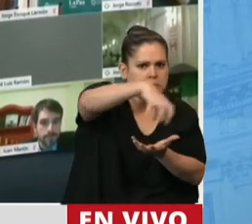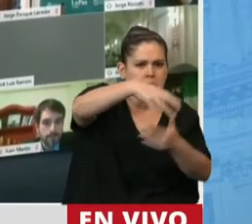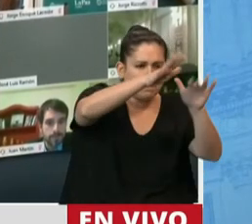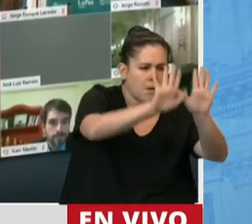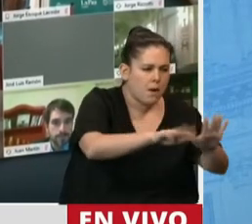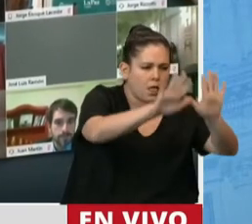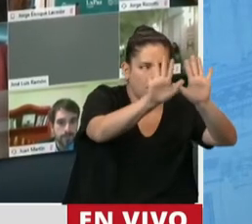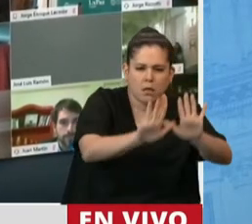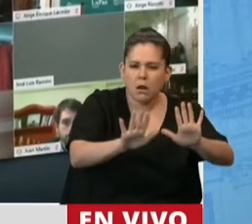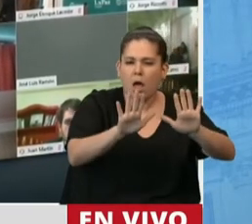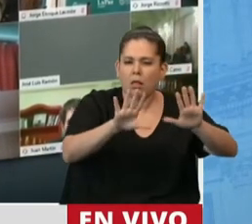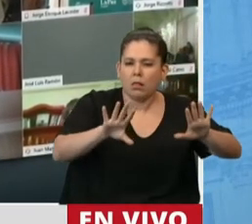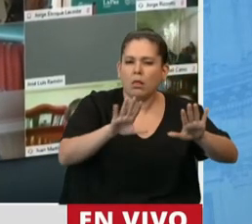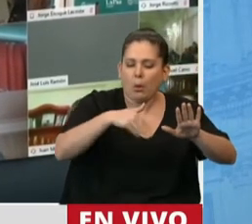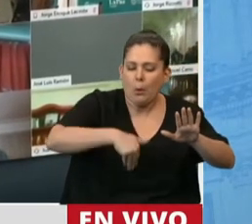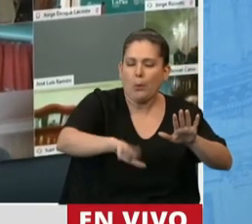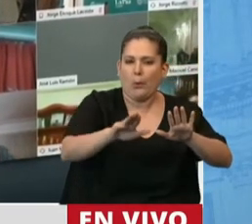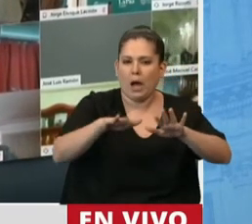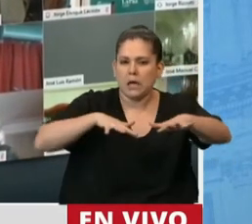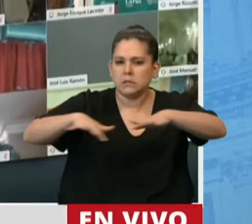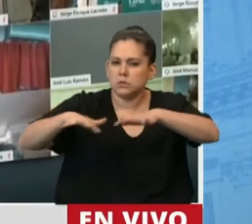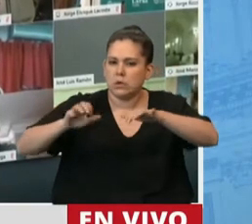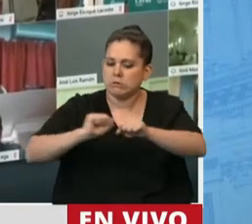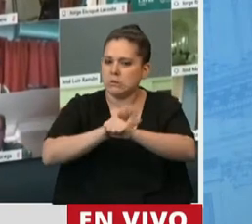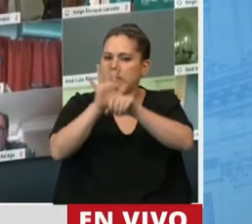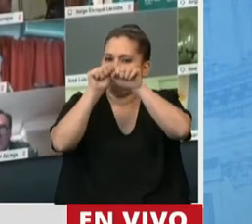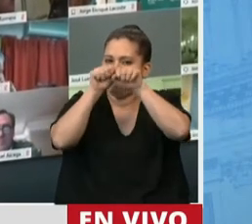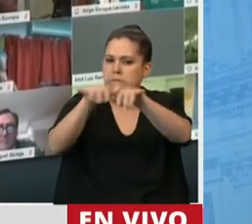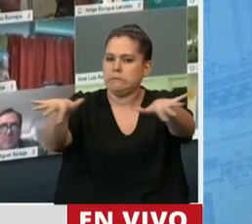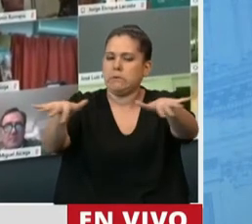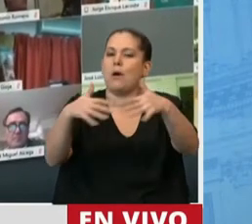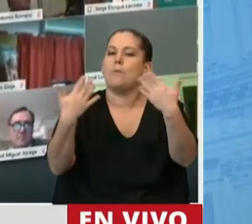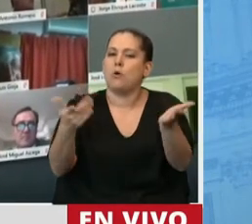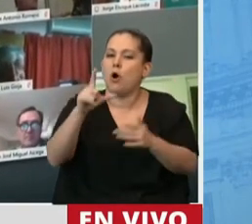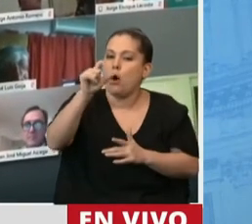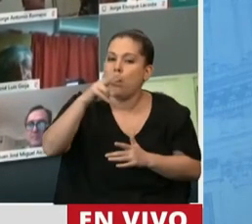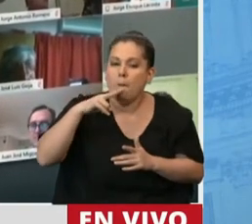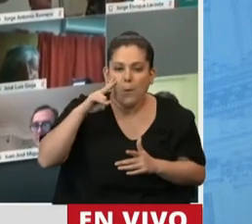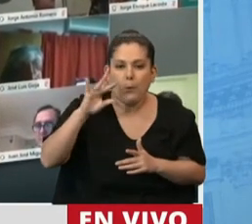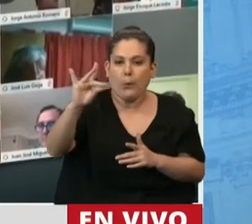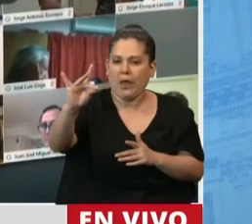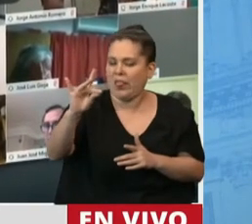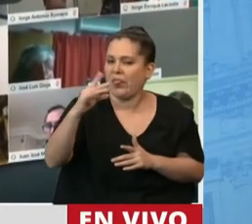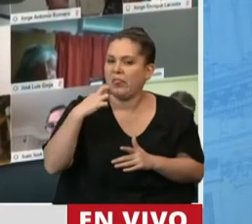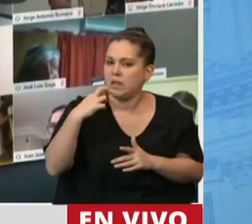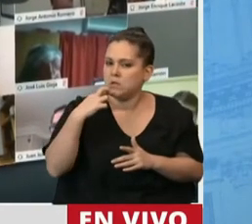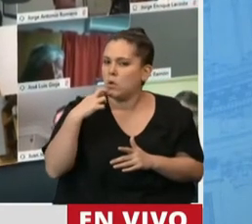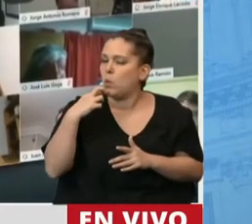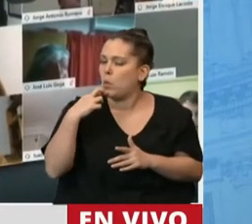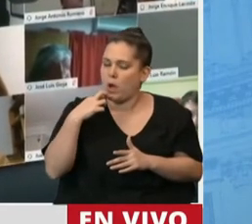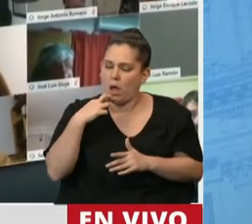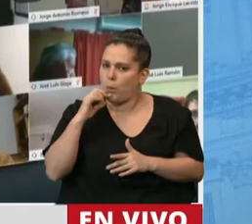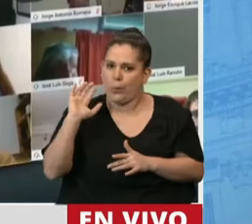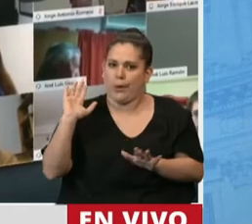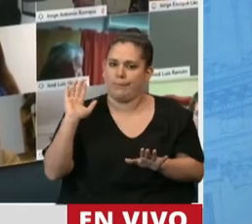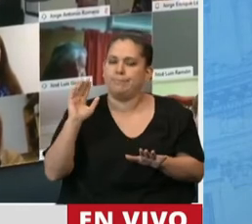que vamos a vivir en los próximos tiempos, que todos coincidimos en que el COVID nos va a atacar mucho más de